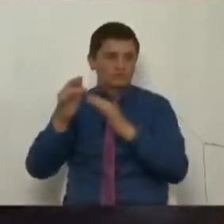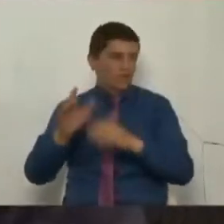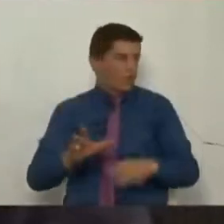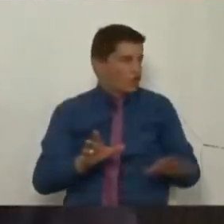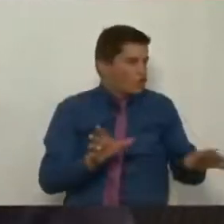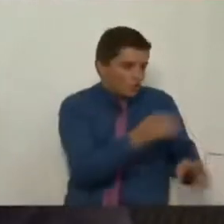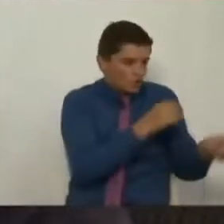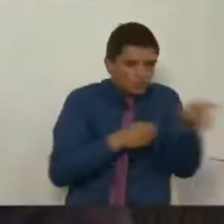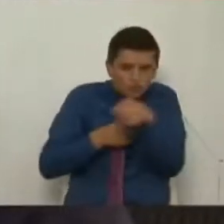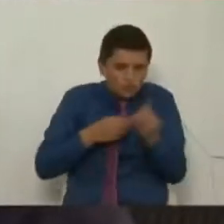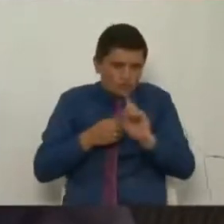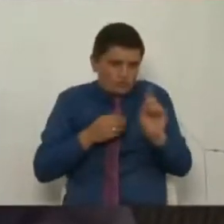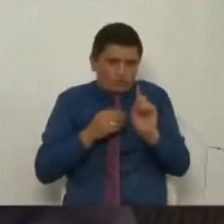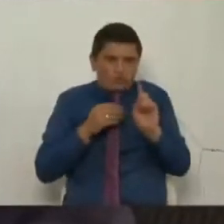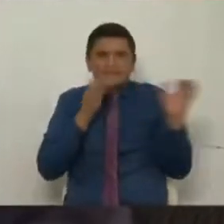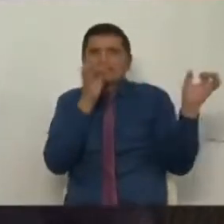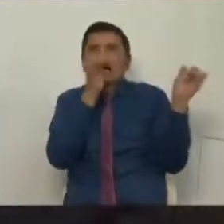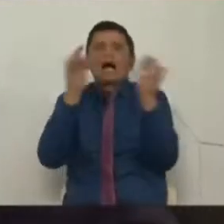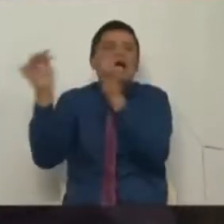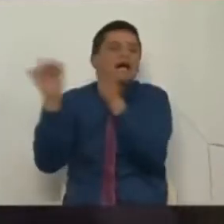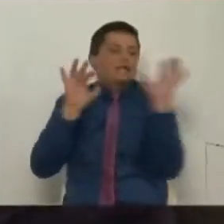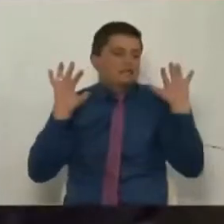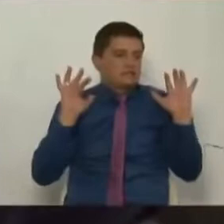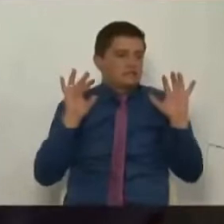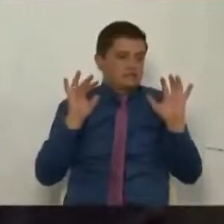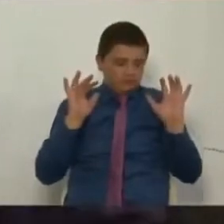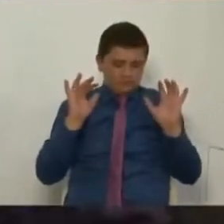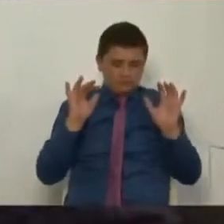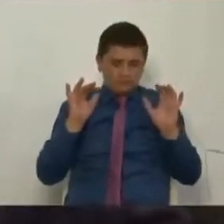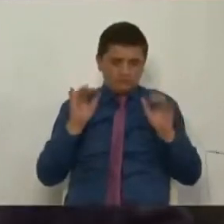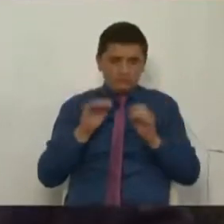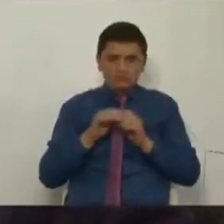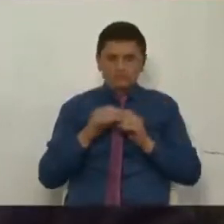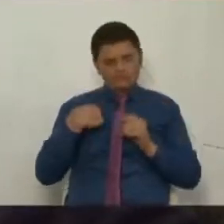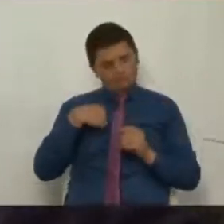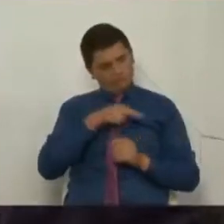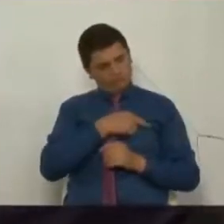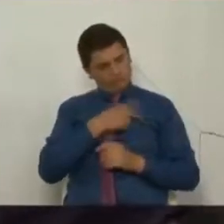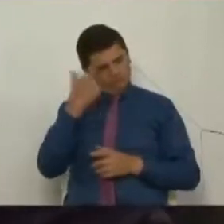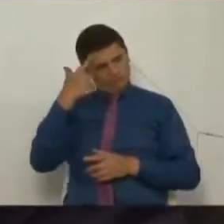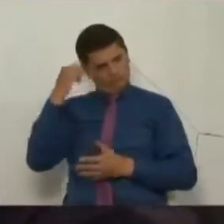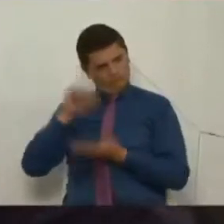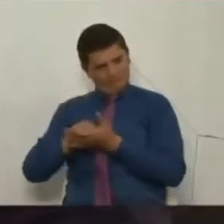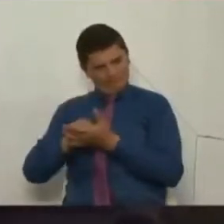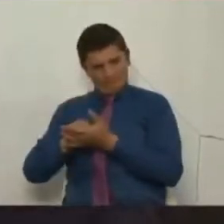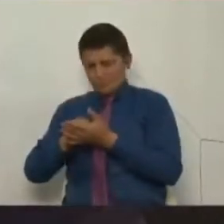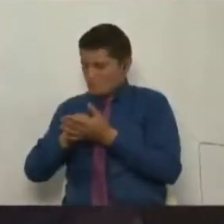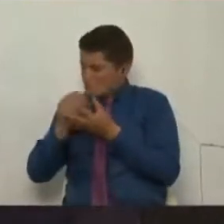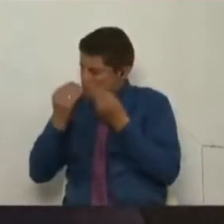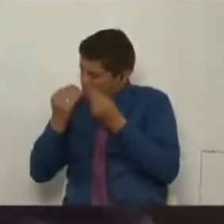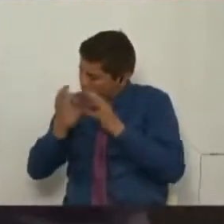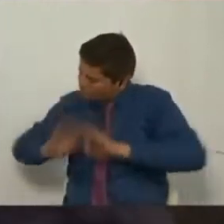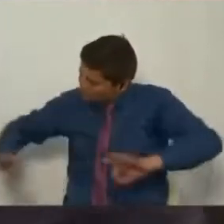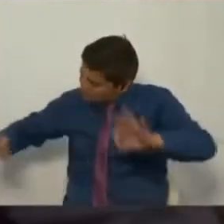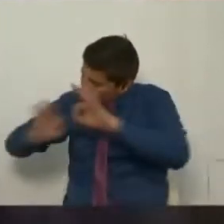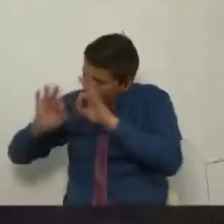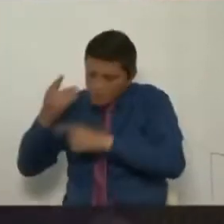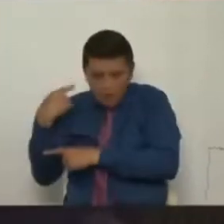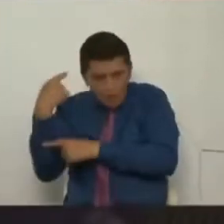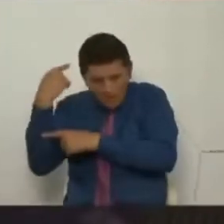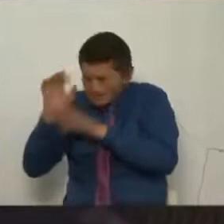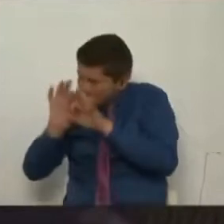actores, todos. Y por eso nosotros consideramos que era muy importante políticamente